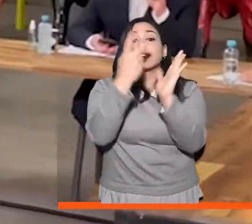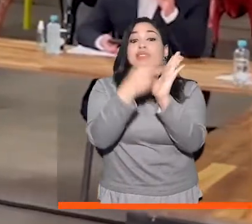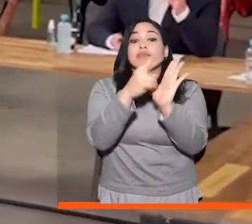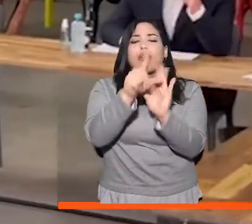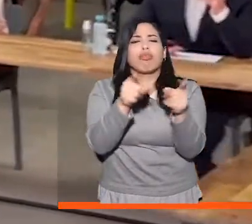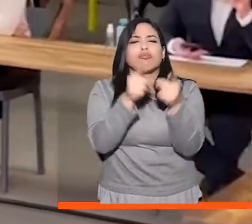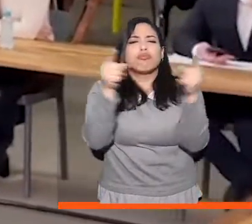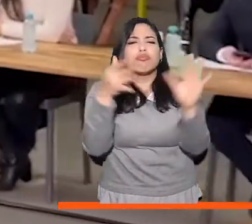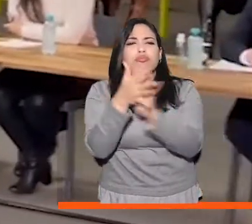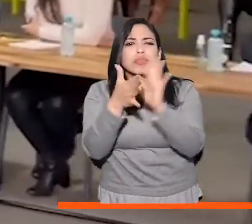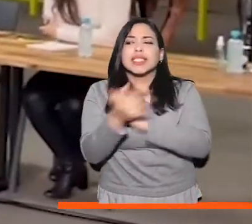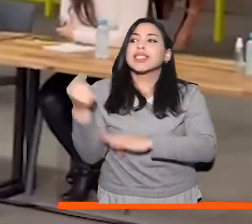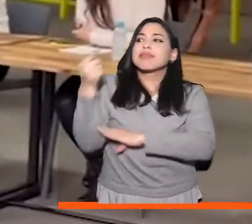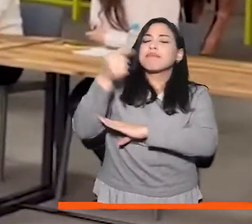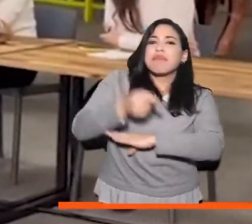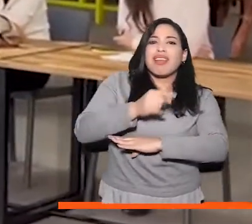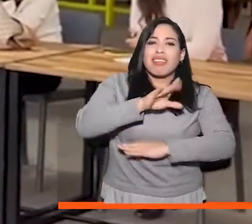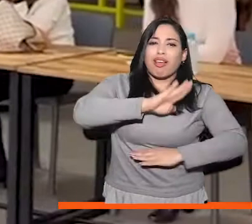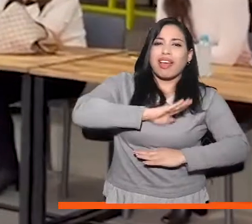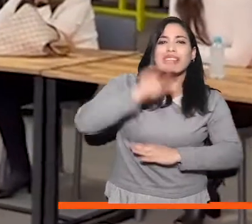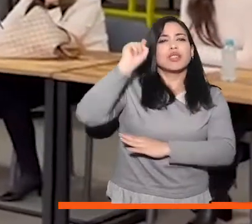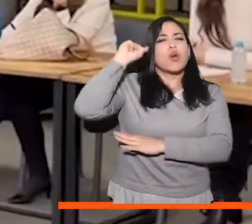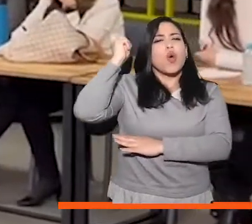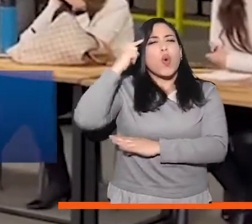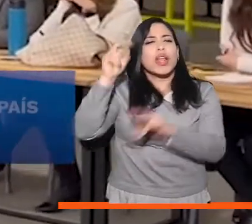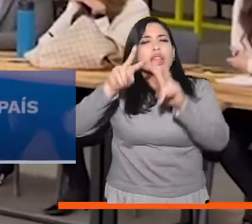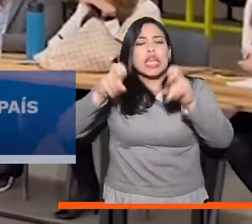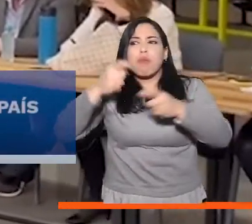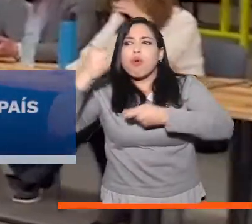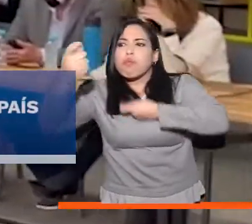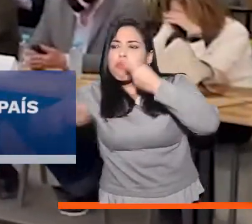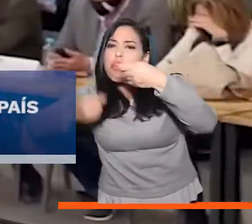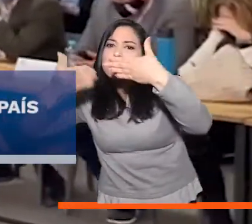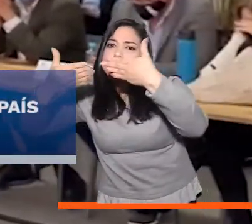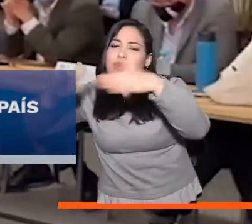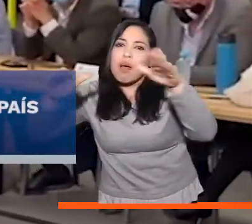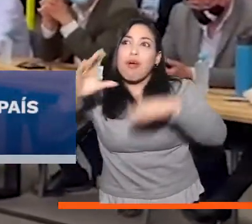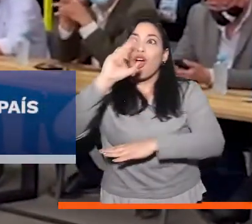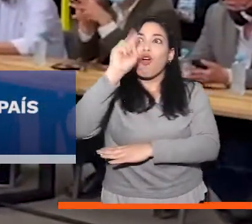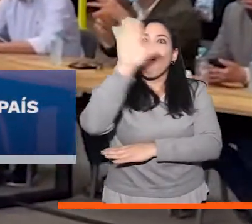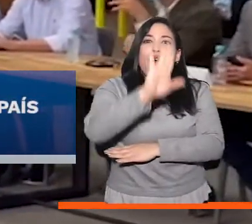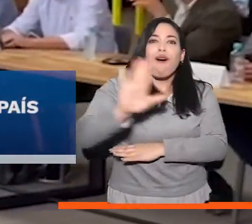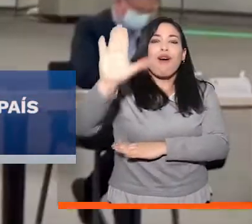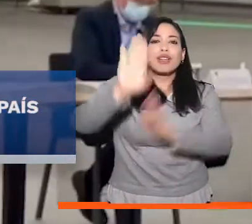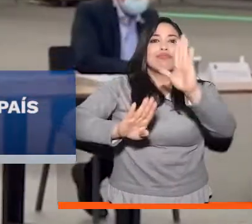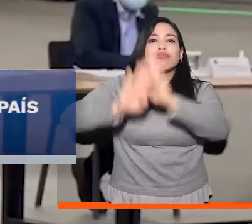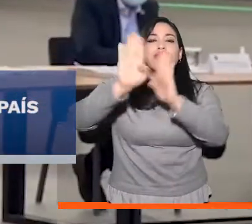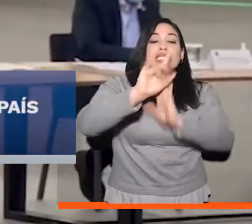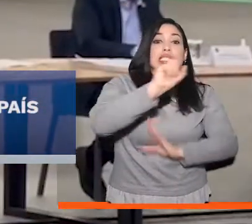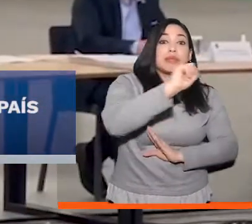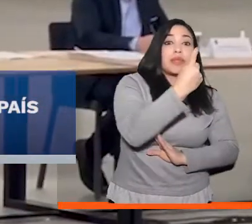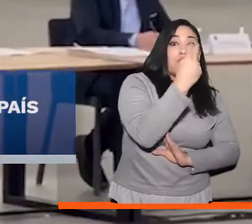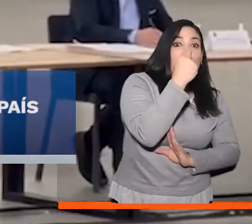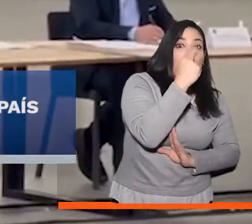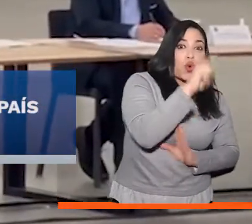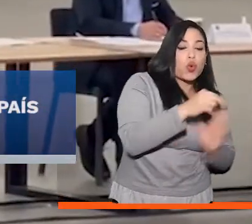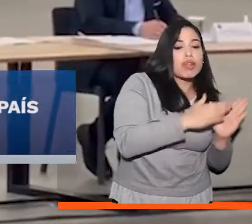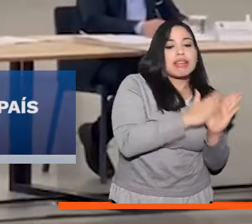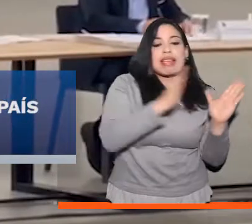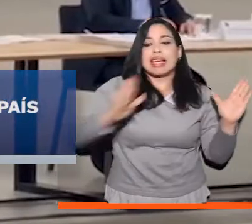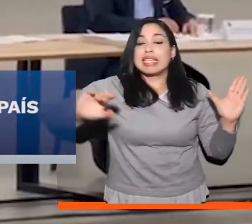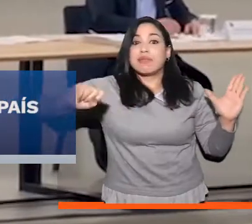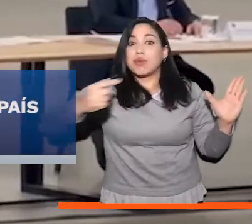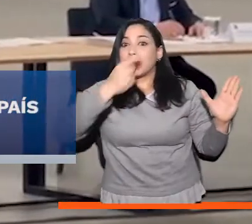2021 que imparte instrucciones a alcaldes y gobernadores para la reactivación económica en el país del 1 de junio al 1 de